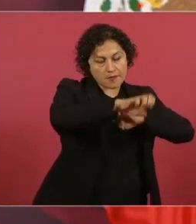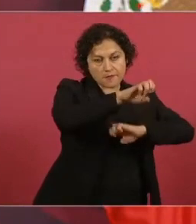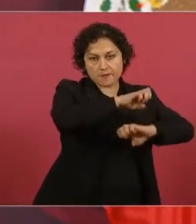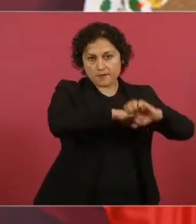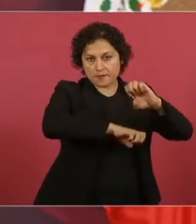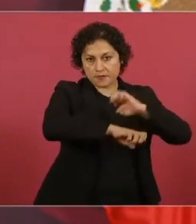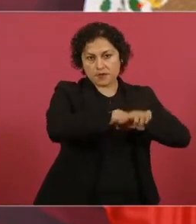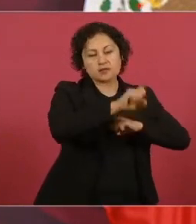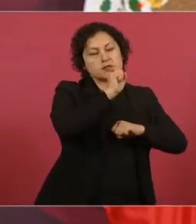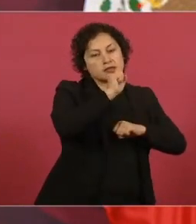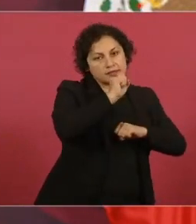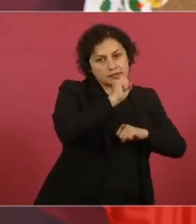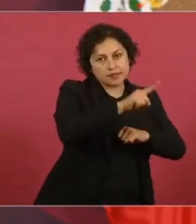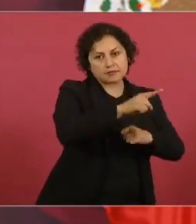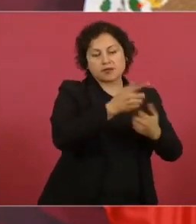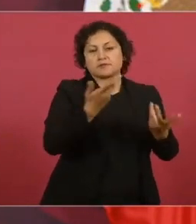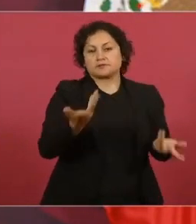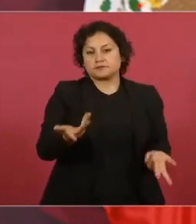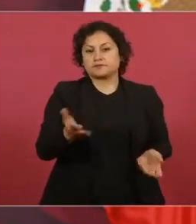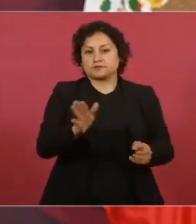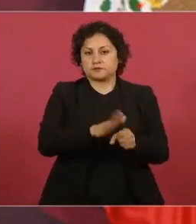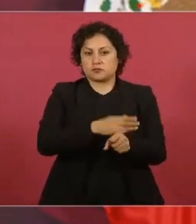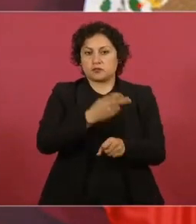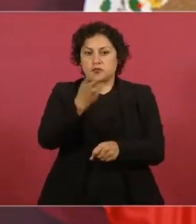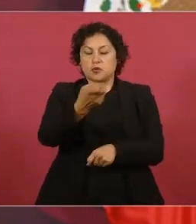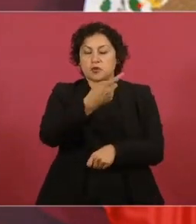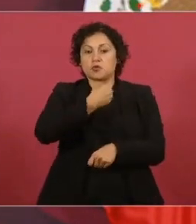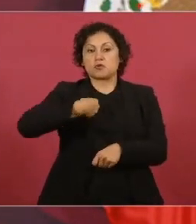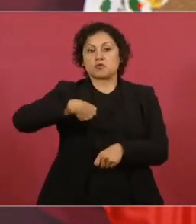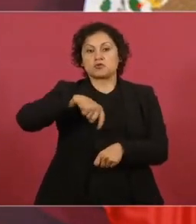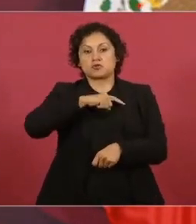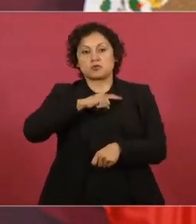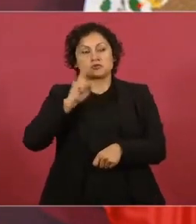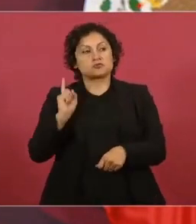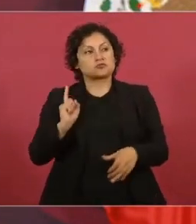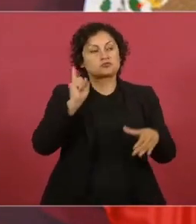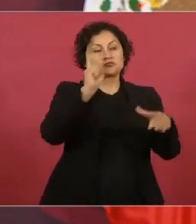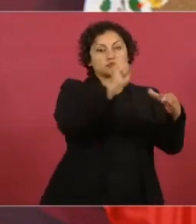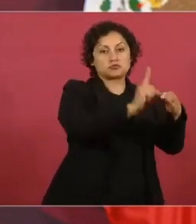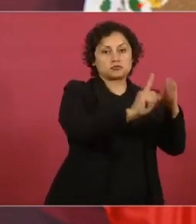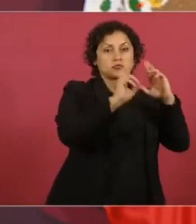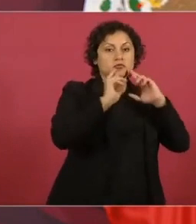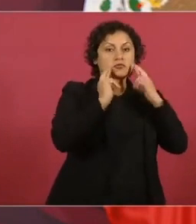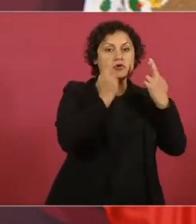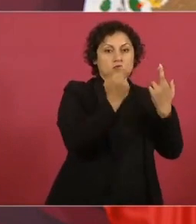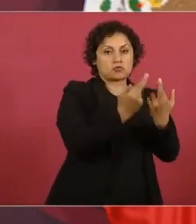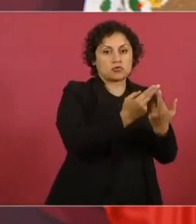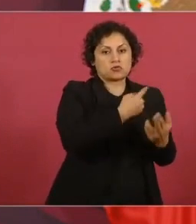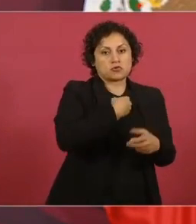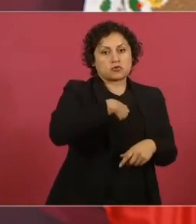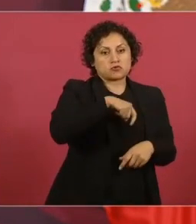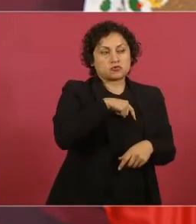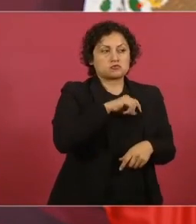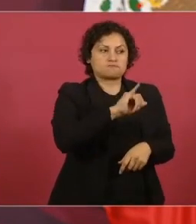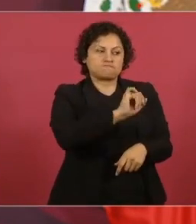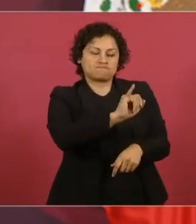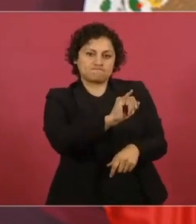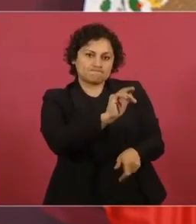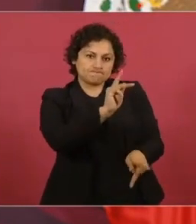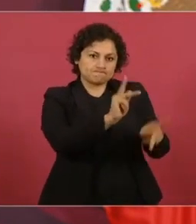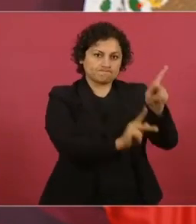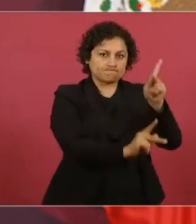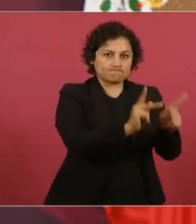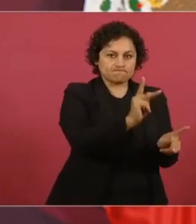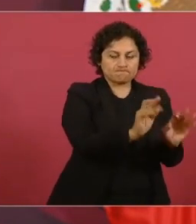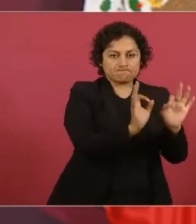Aprovechamos pues esta reunión y nos fue muy